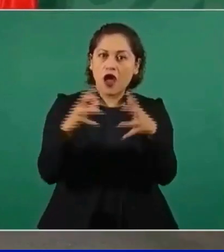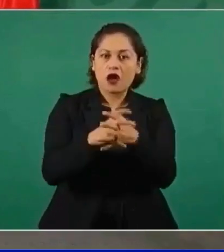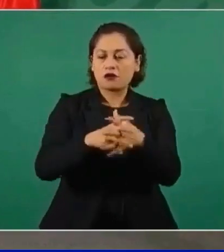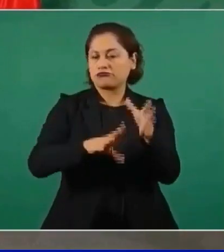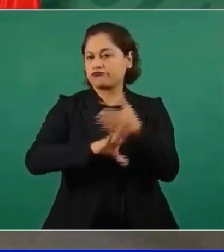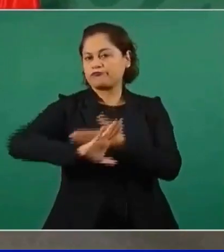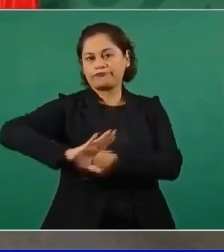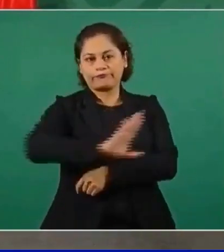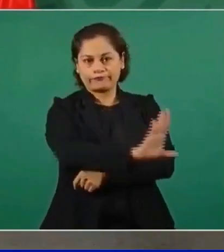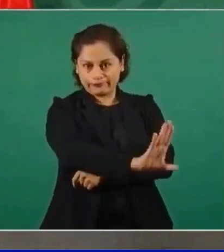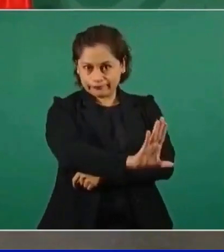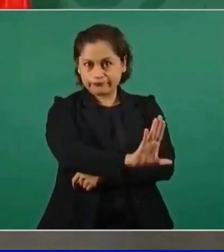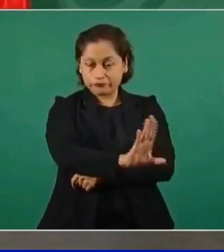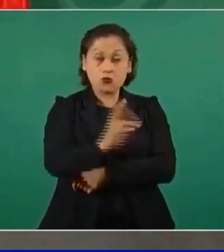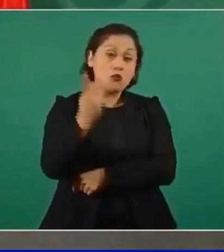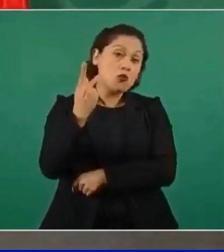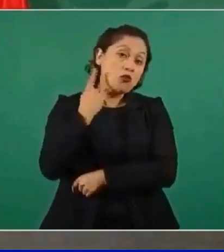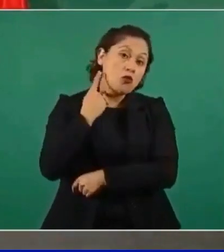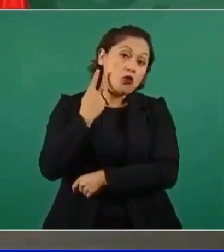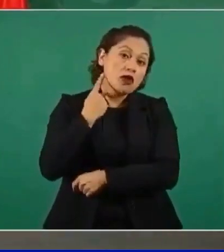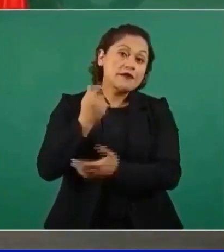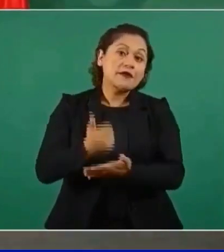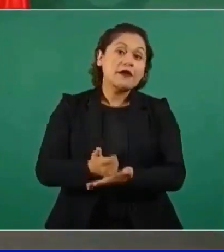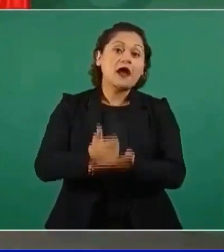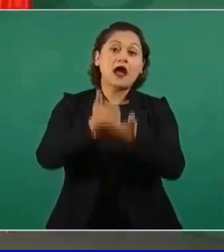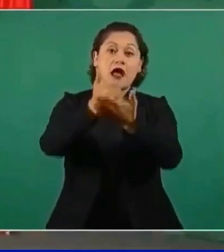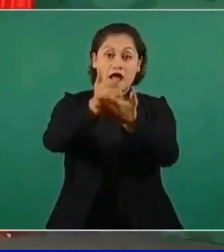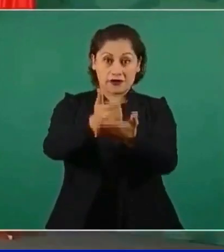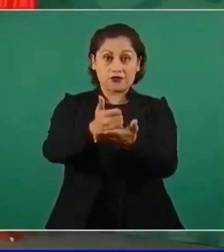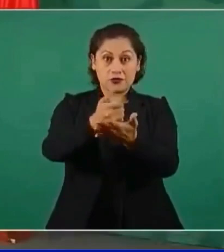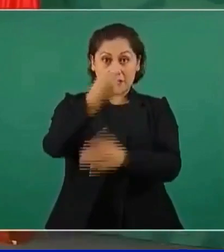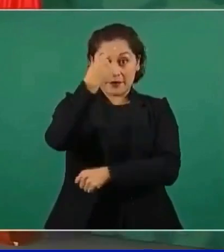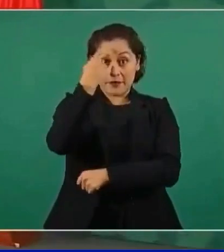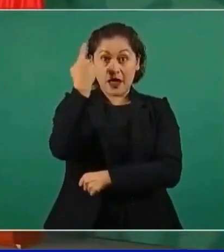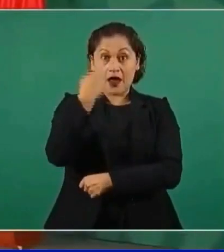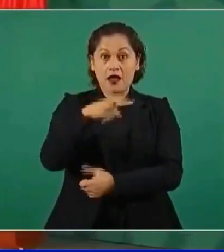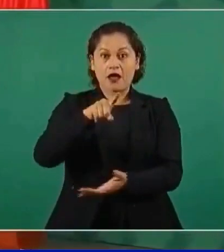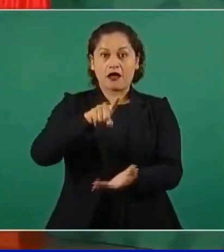La política es imperativo, ético.